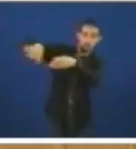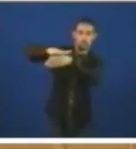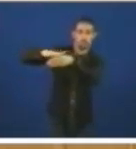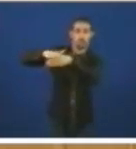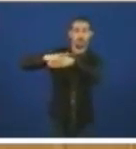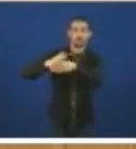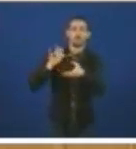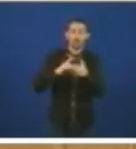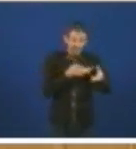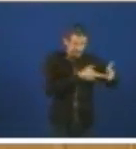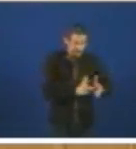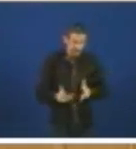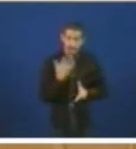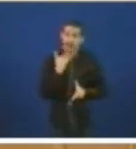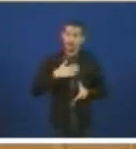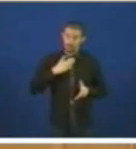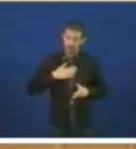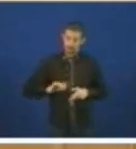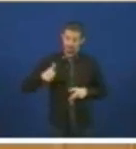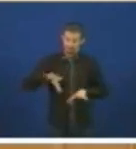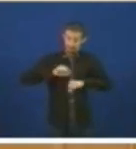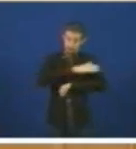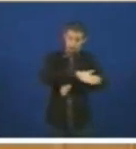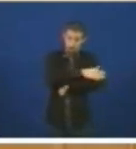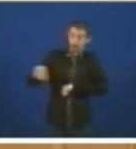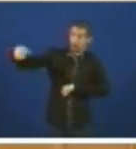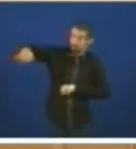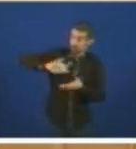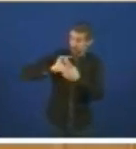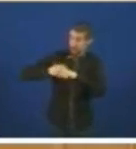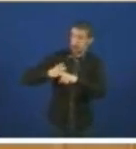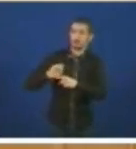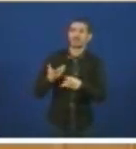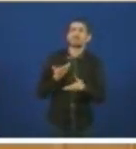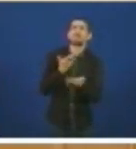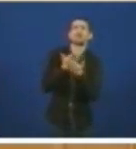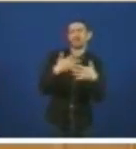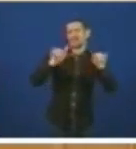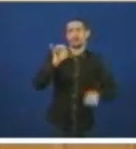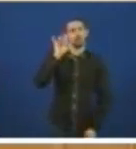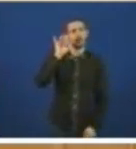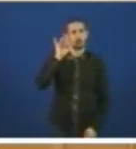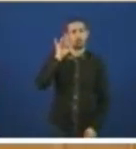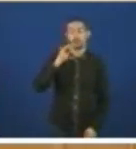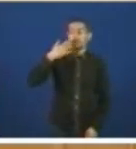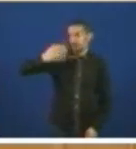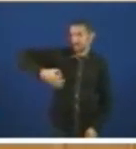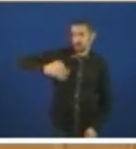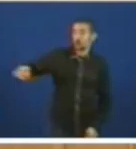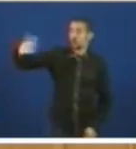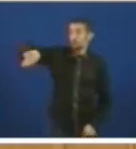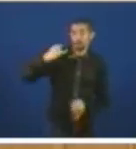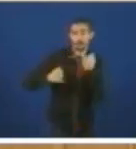azuis de aquí nin siquera fixeron nin unha sola proposta pero é verdad é verdad ustedes apagaron a súa pena